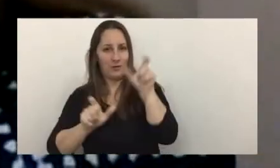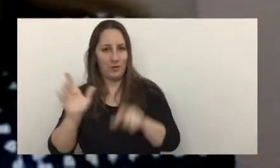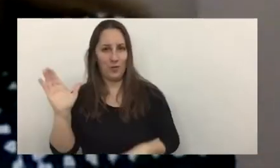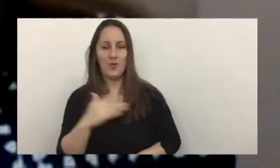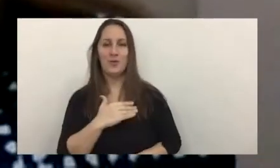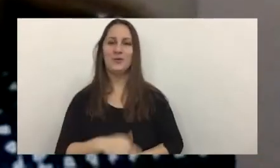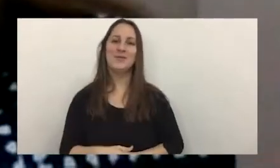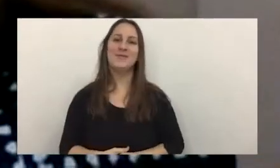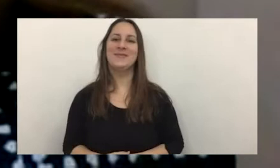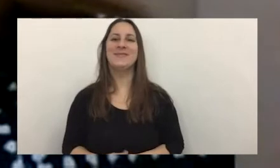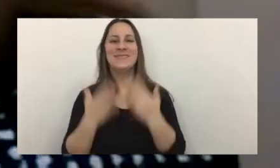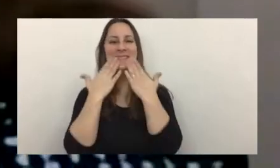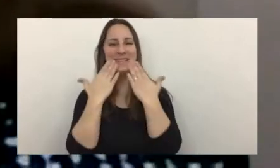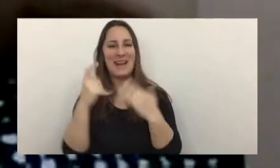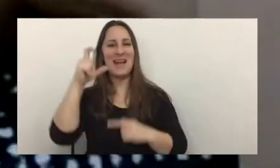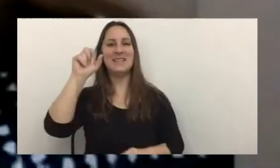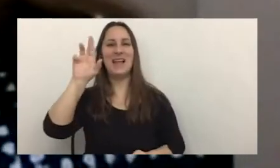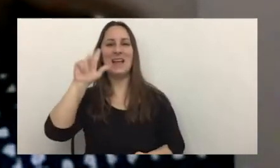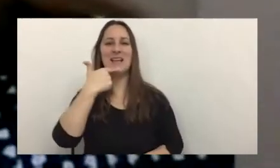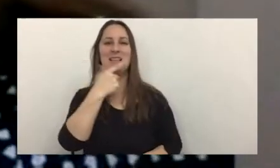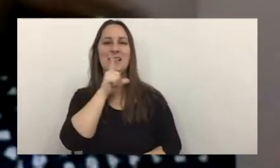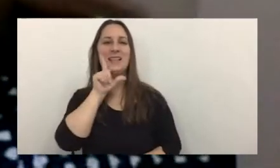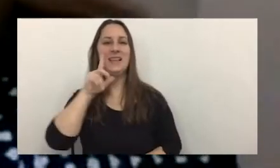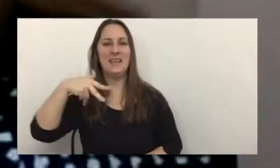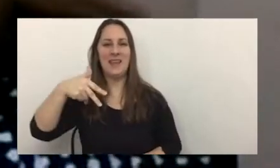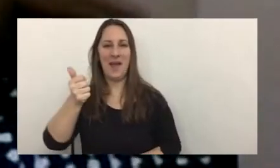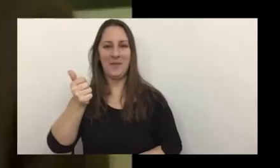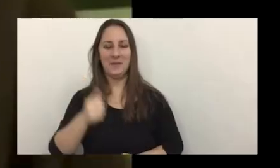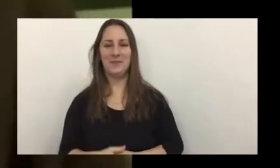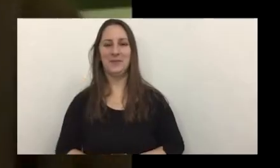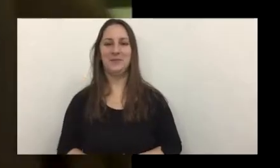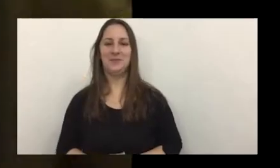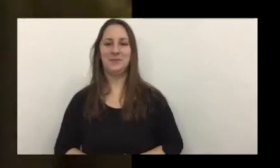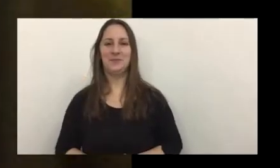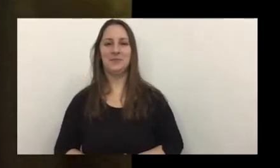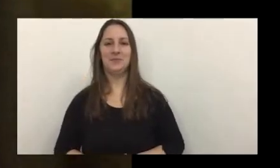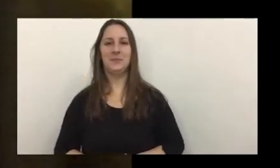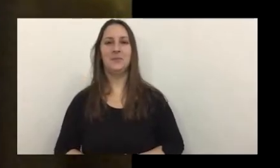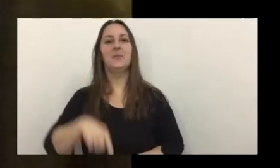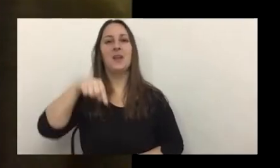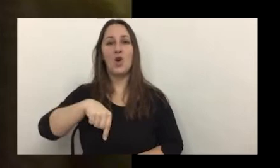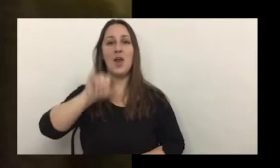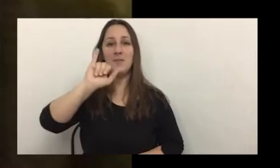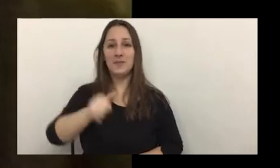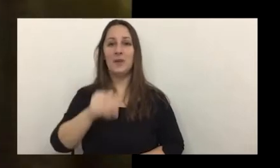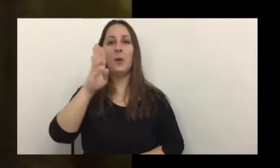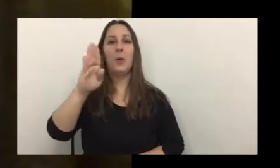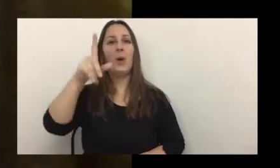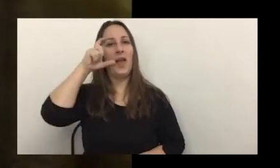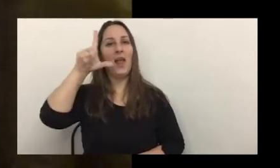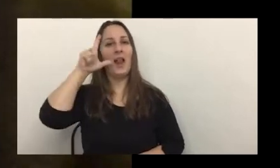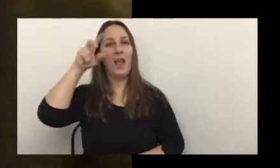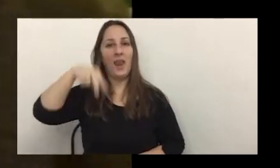Muchísimas gracias, Liz. Gracias a ustedes. Bueno, ahora sí, Belén, que estás por ahí,